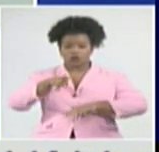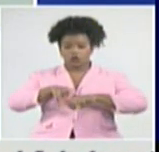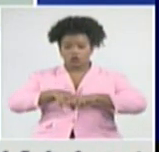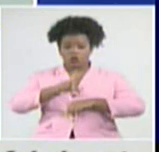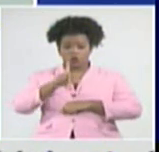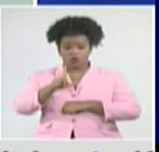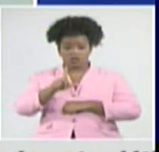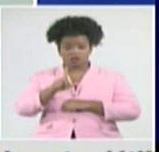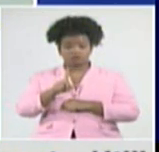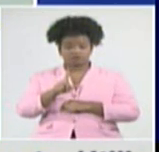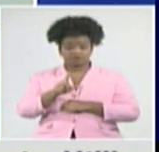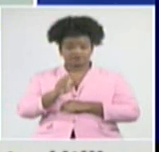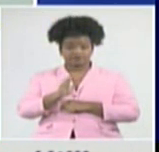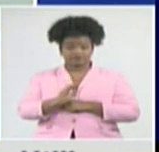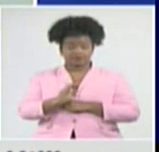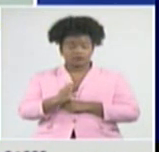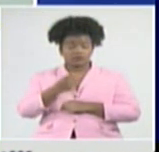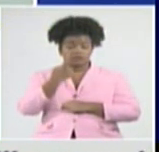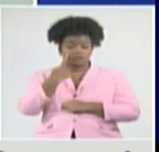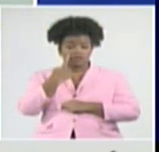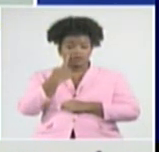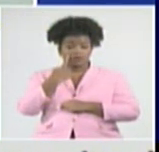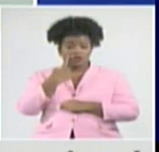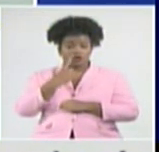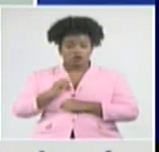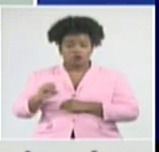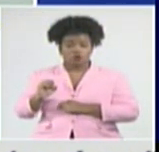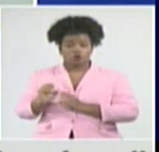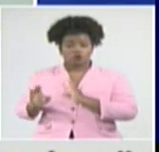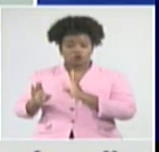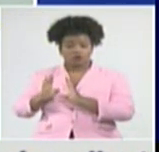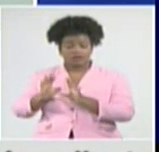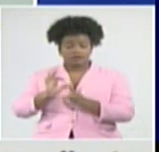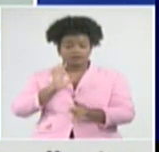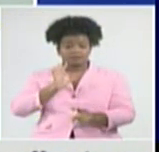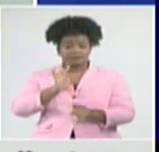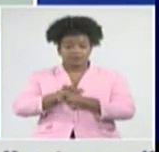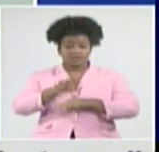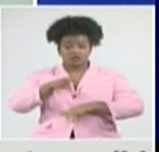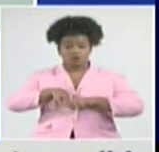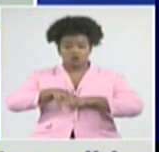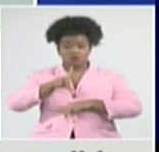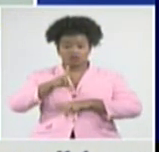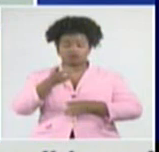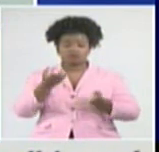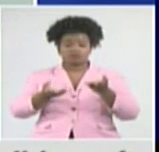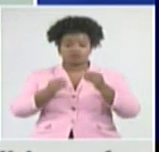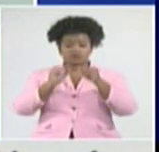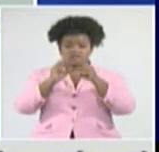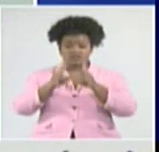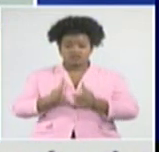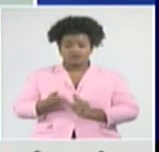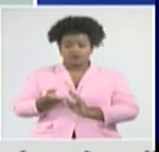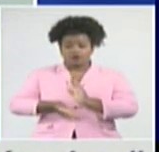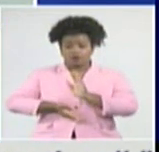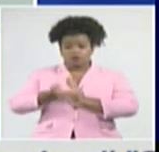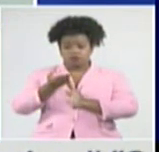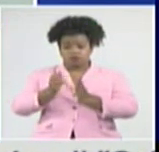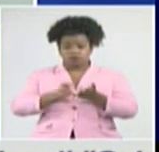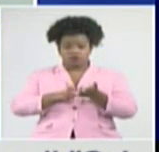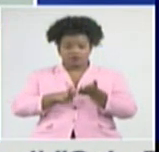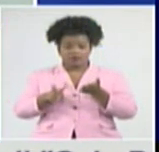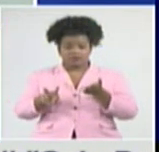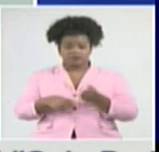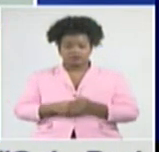Oriente, que está encabezando todas las relaciones de provincias con mayor transmisión